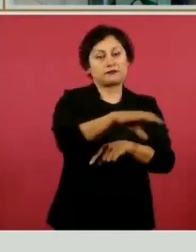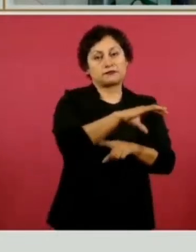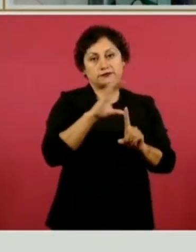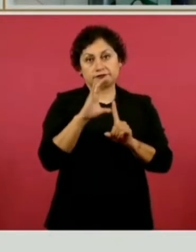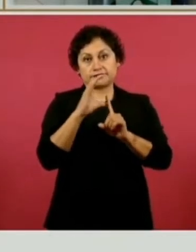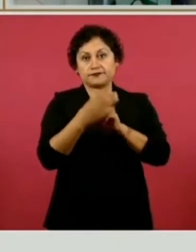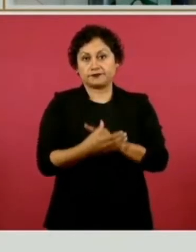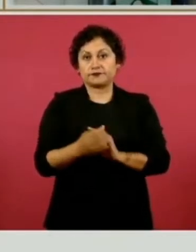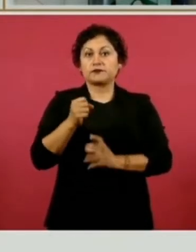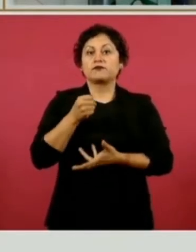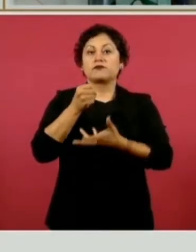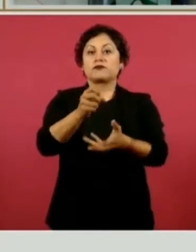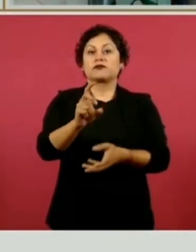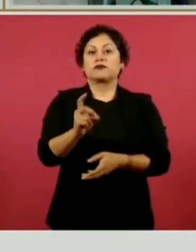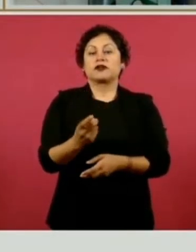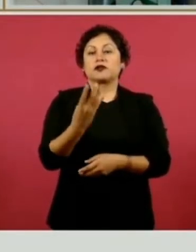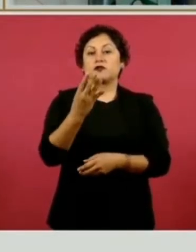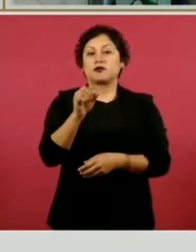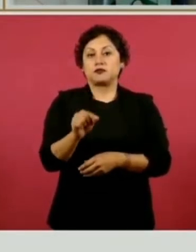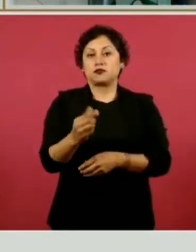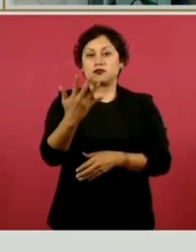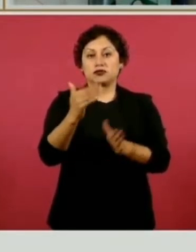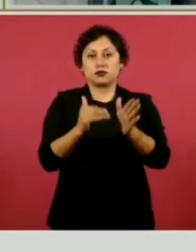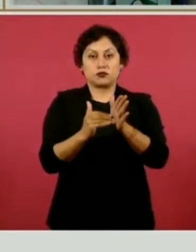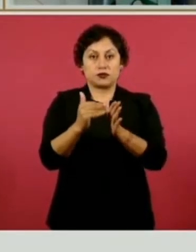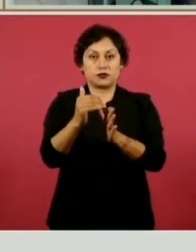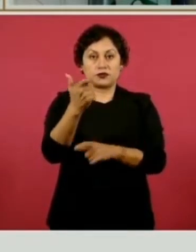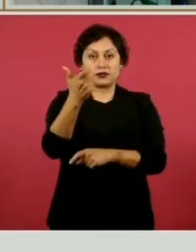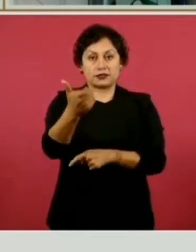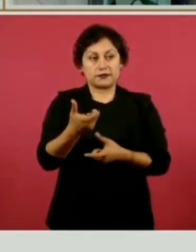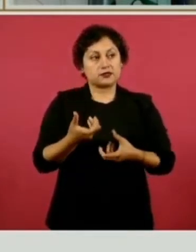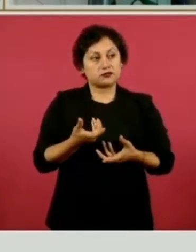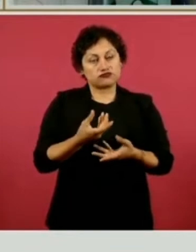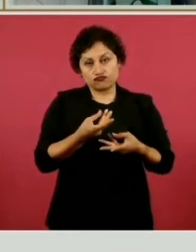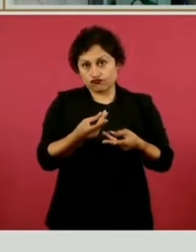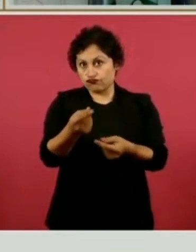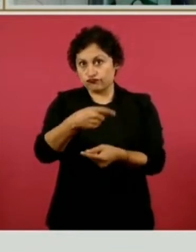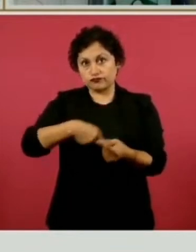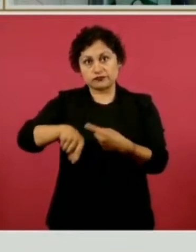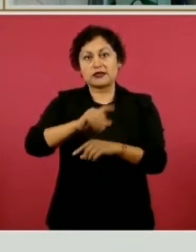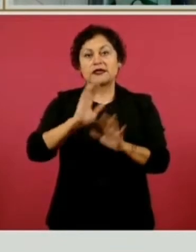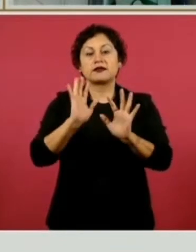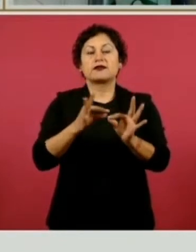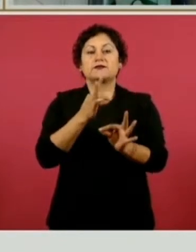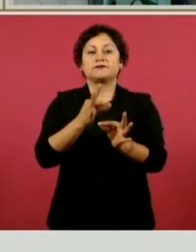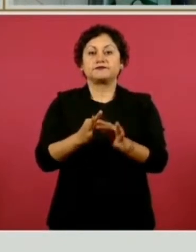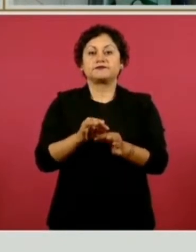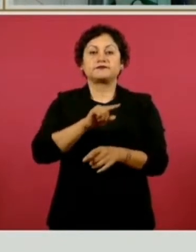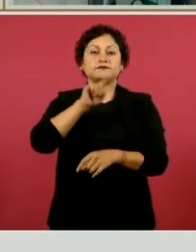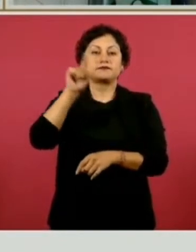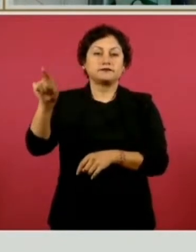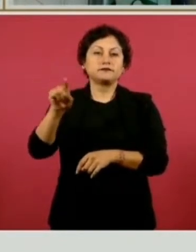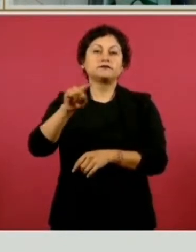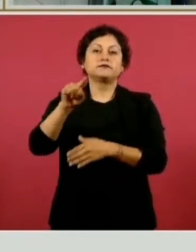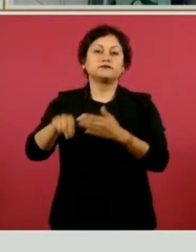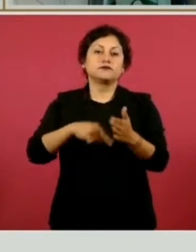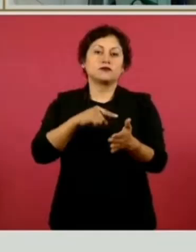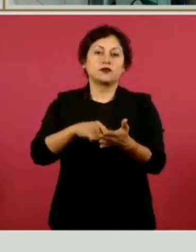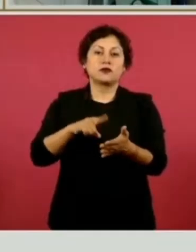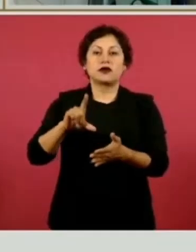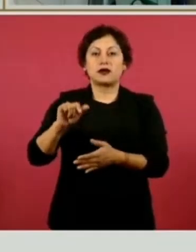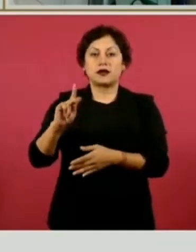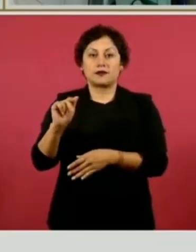.5 millones de pesos. Tenemos este caso de Chametla, allá en La Paz, que ya